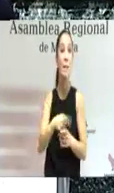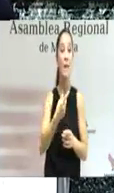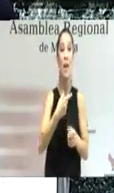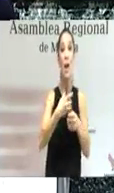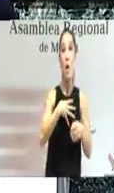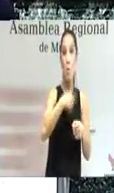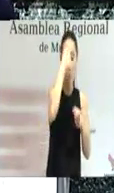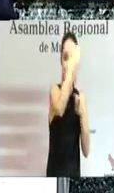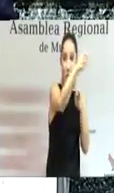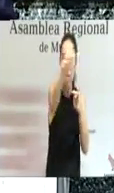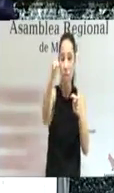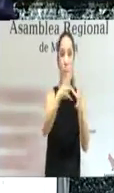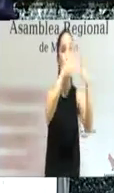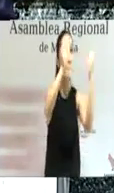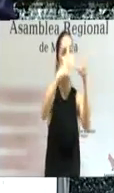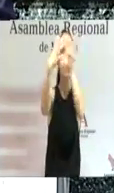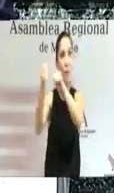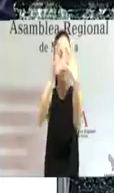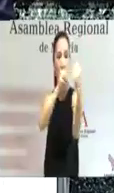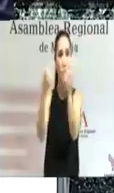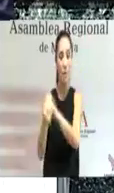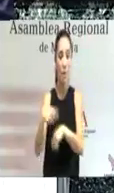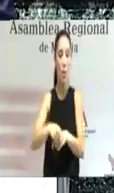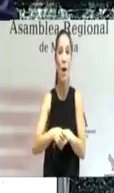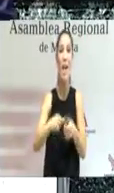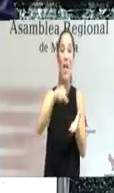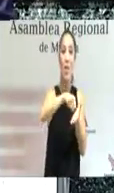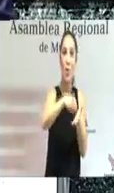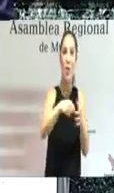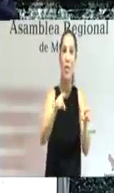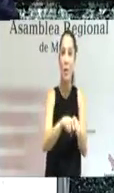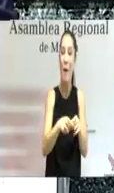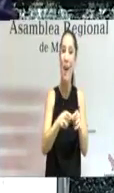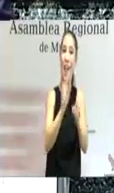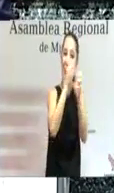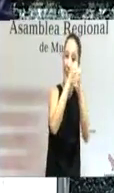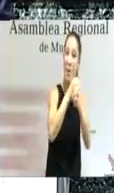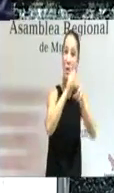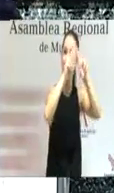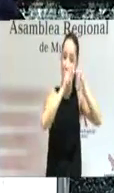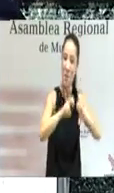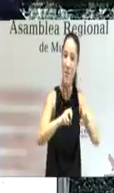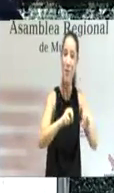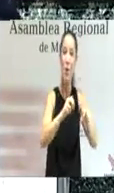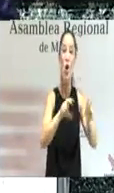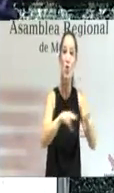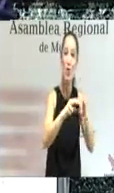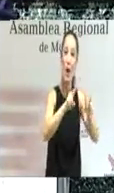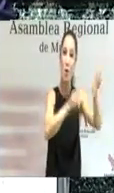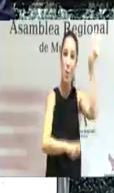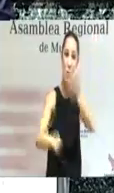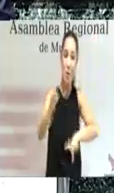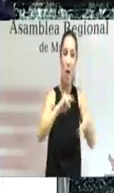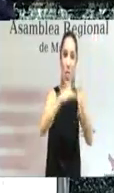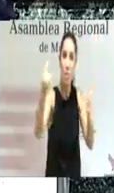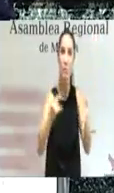para convertir las ciudades de la región de Murcia en un gran laboratorio y experimentación combinando innovación social el emprendimiento el desarrollo